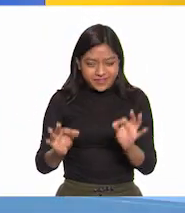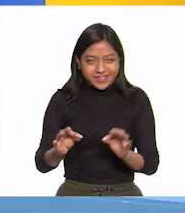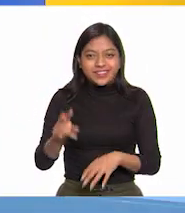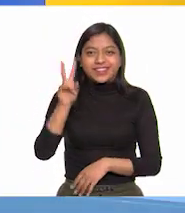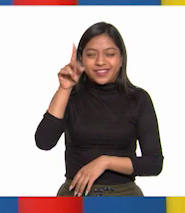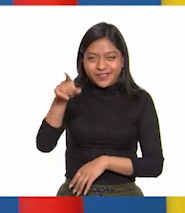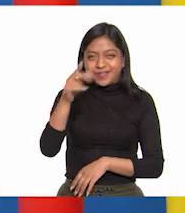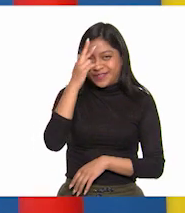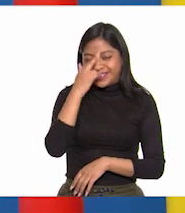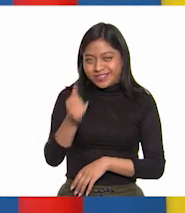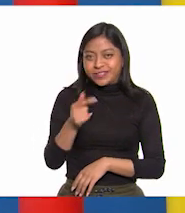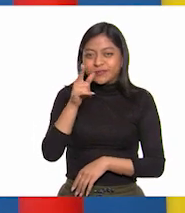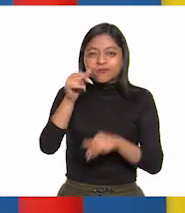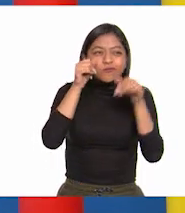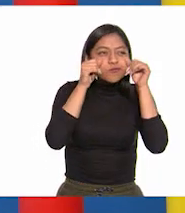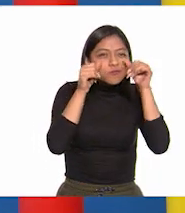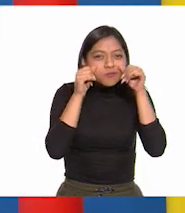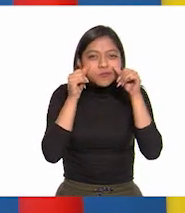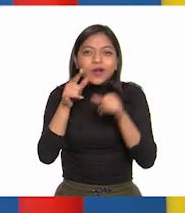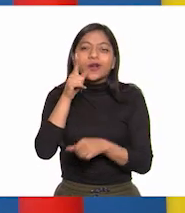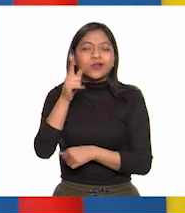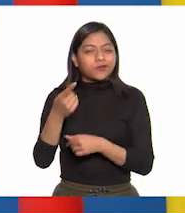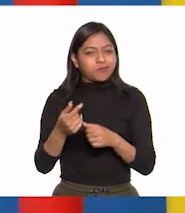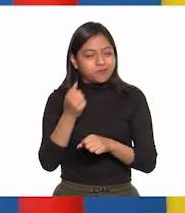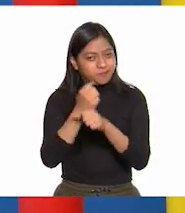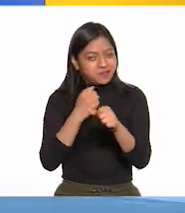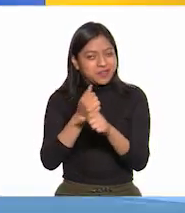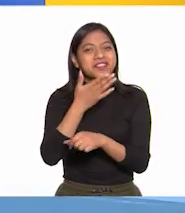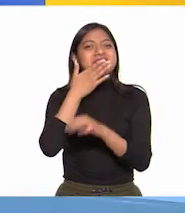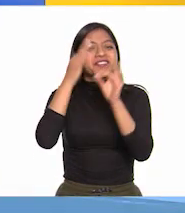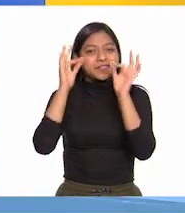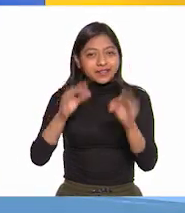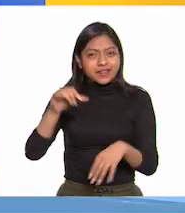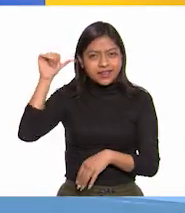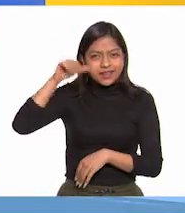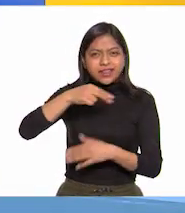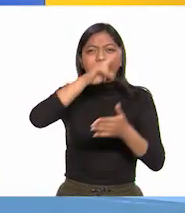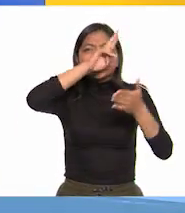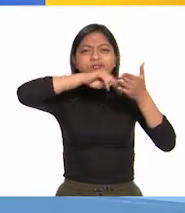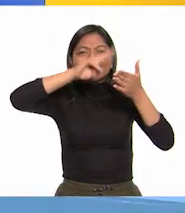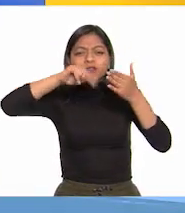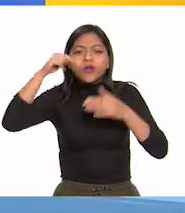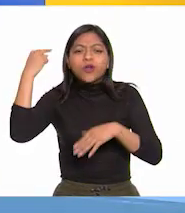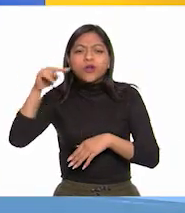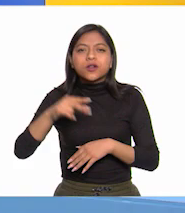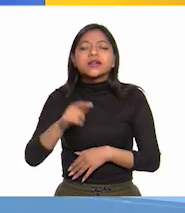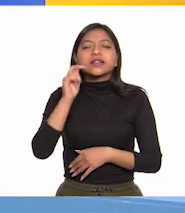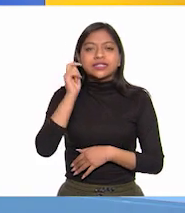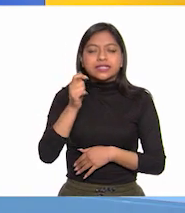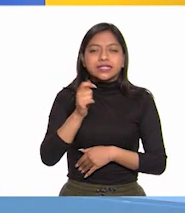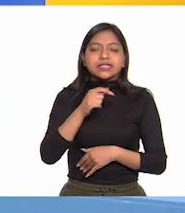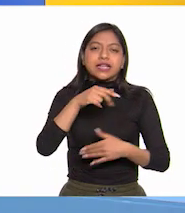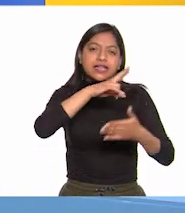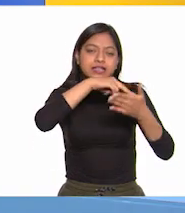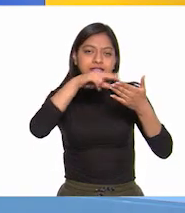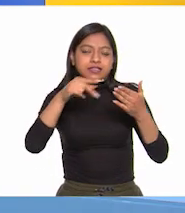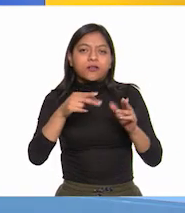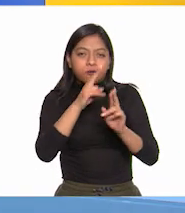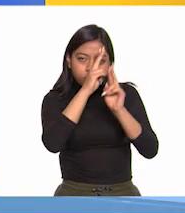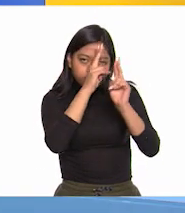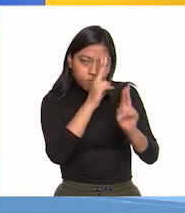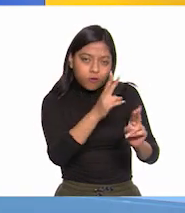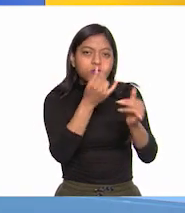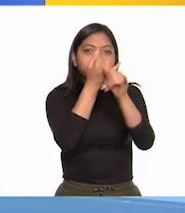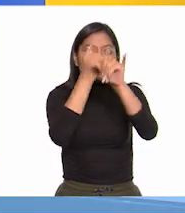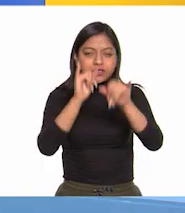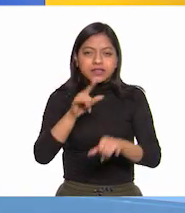definitivamente los ejercicios de observación son lo tuyo. Esta pintura se llama Alegoría a la Independencia y se